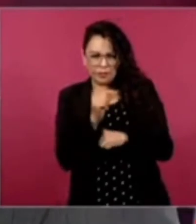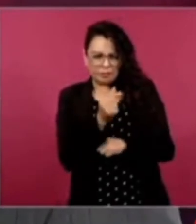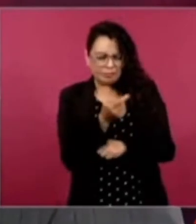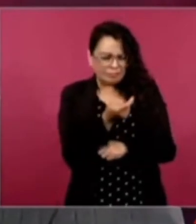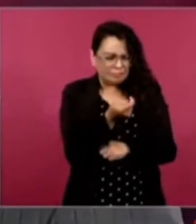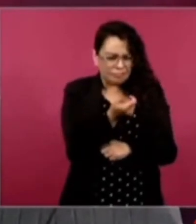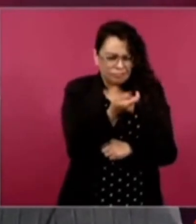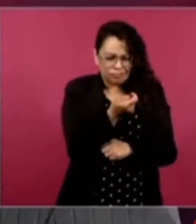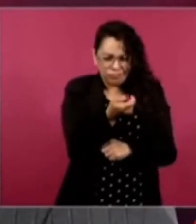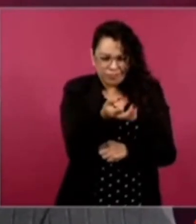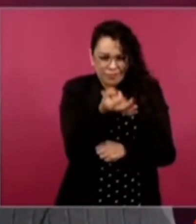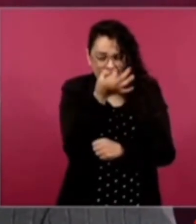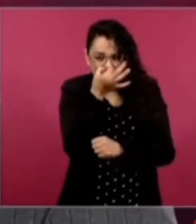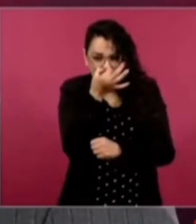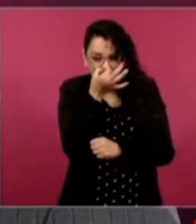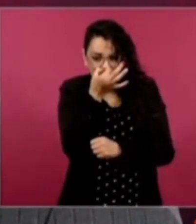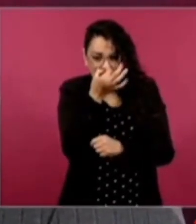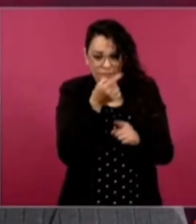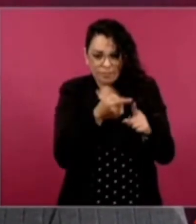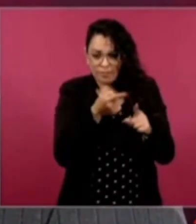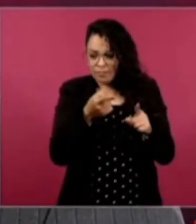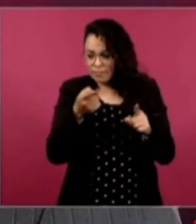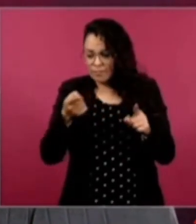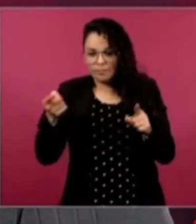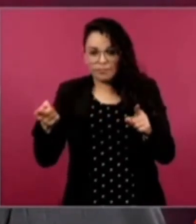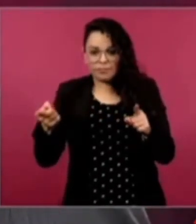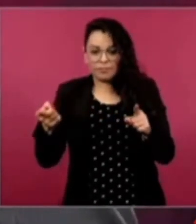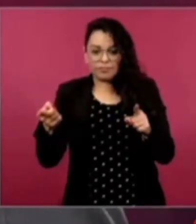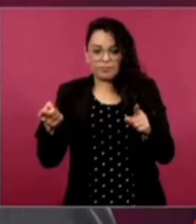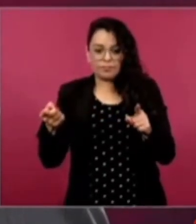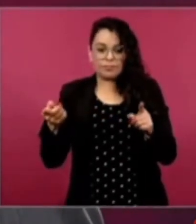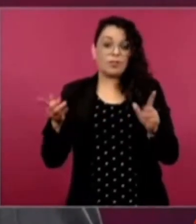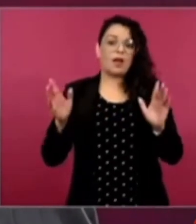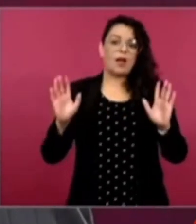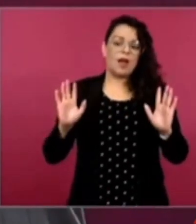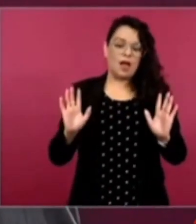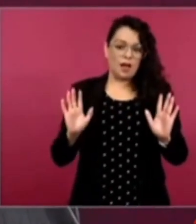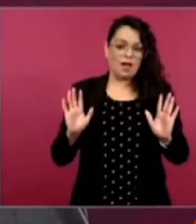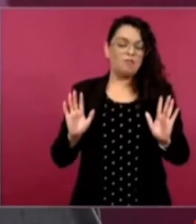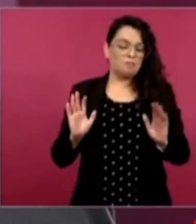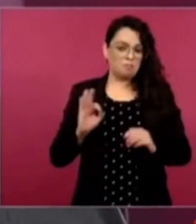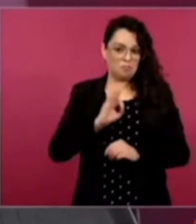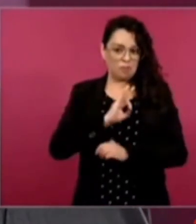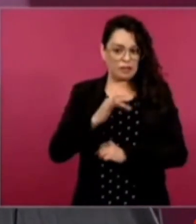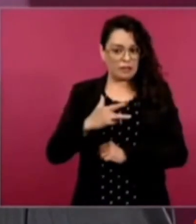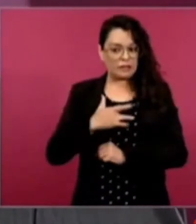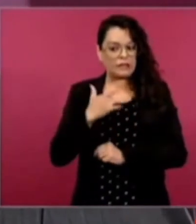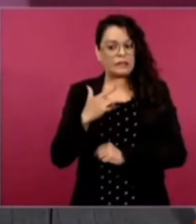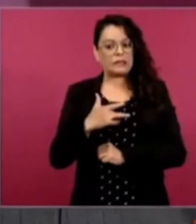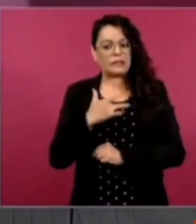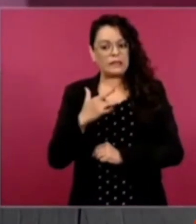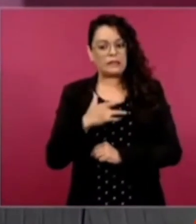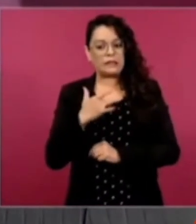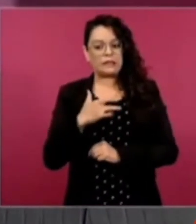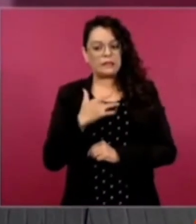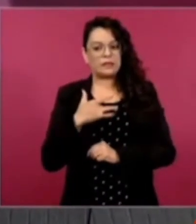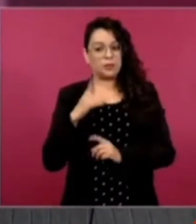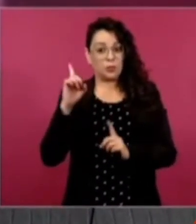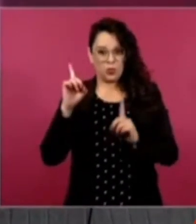entonces sí habría más elementos.